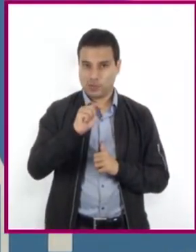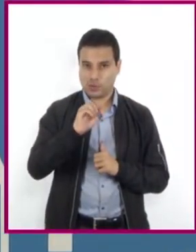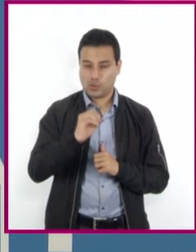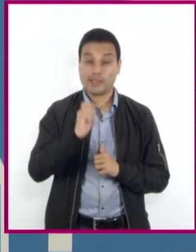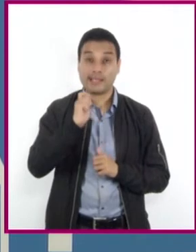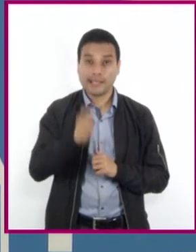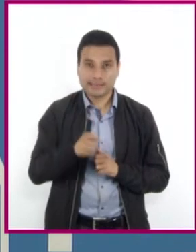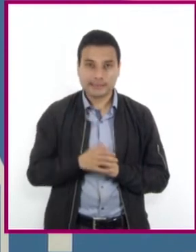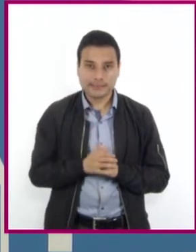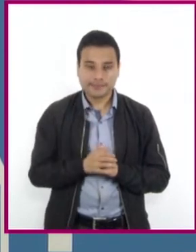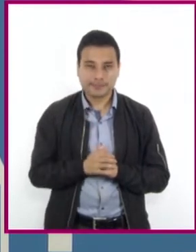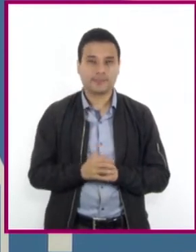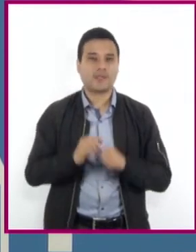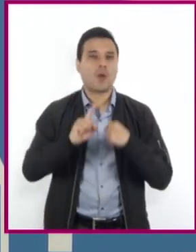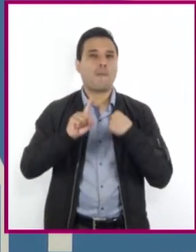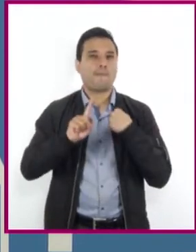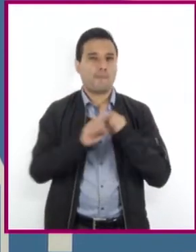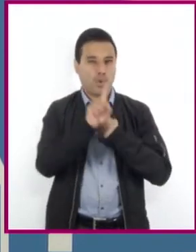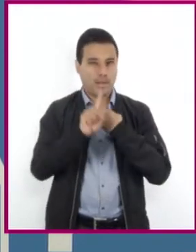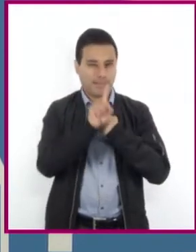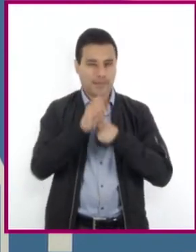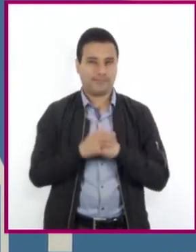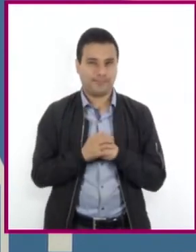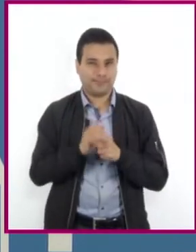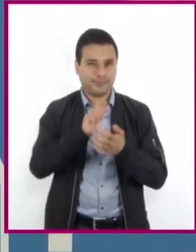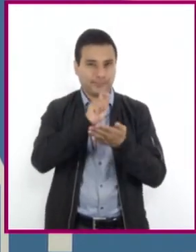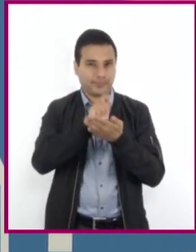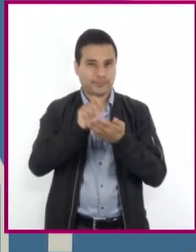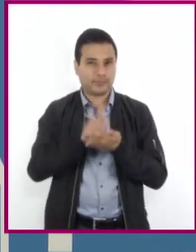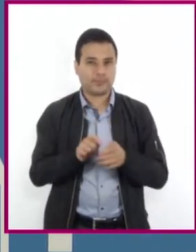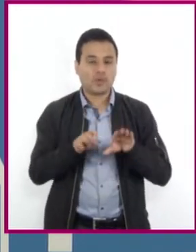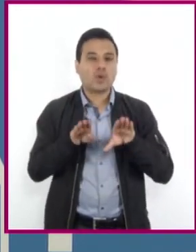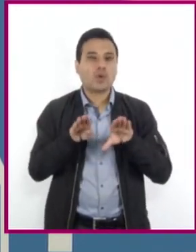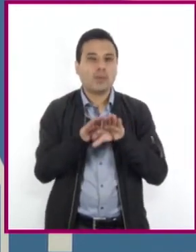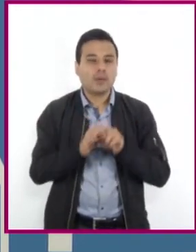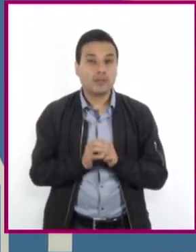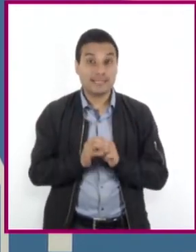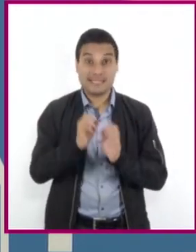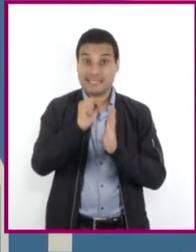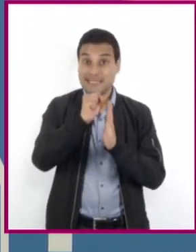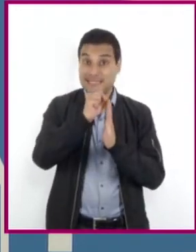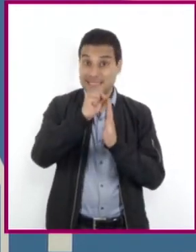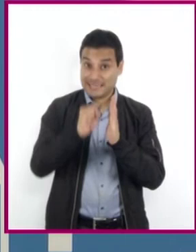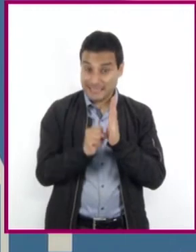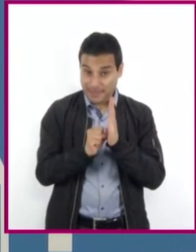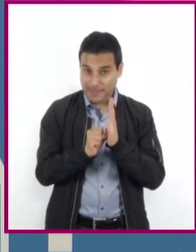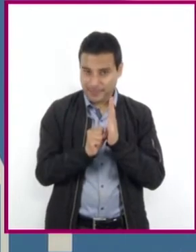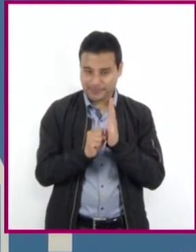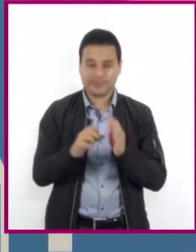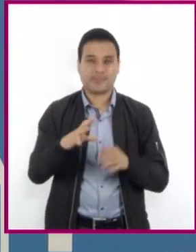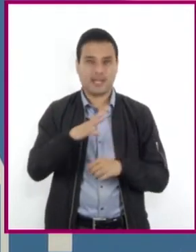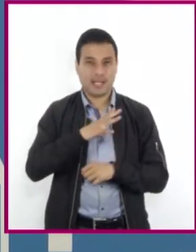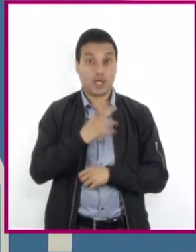resolver un problema mediante el planteamiento de un sistema formado con dos ecuaciones y con dos incógnitas